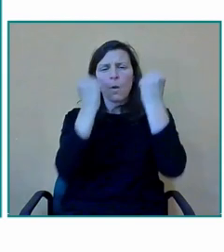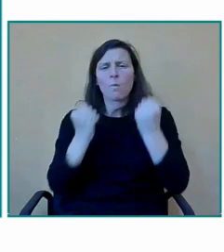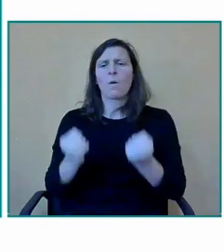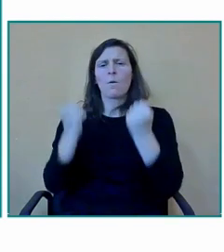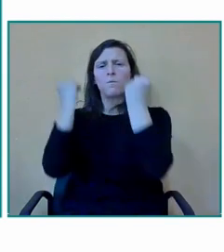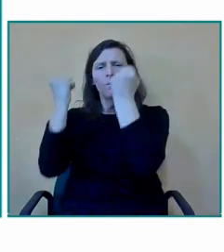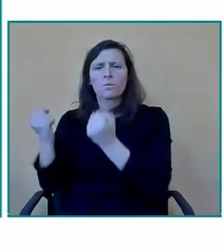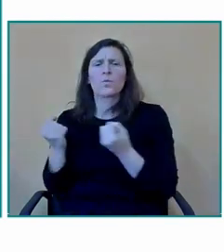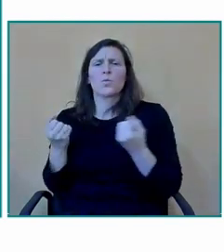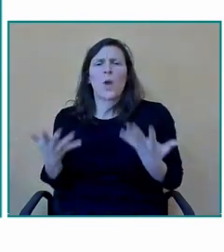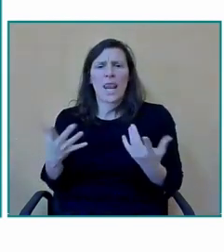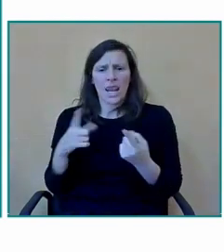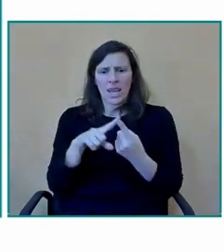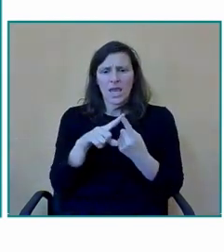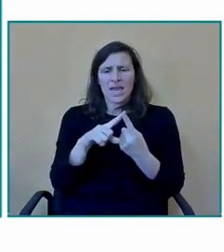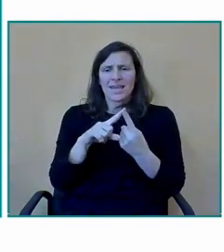ilusión como